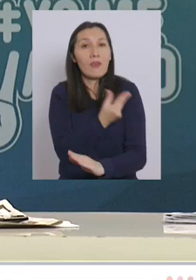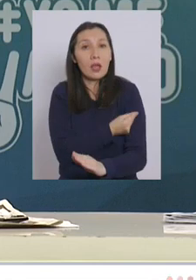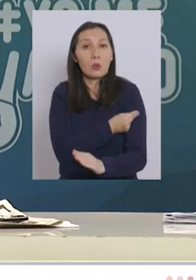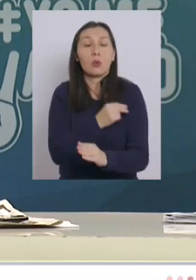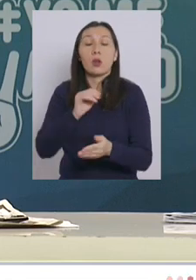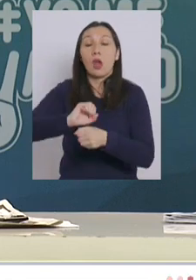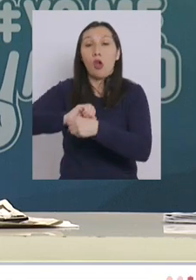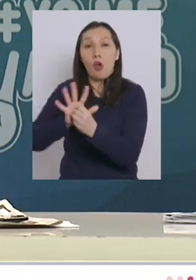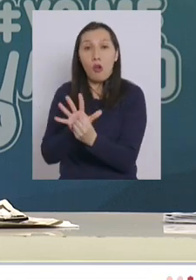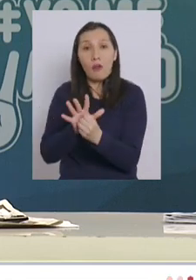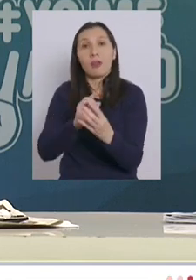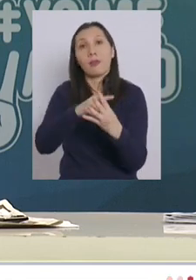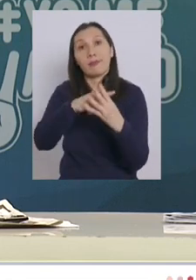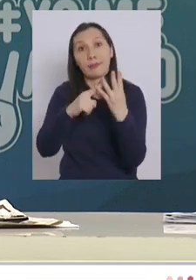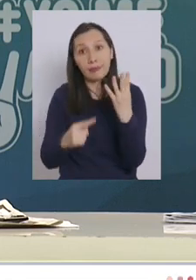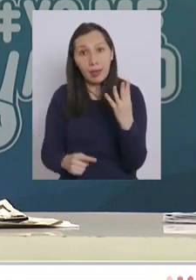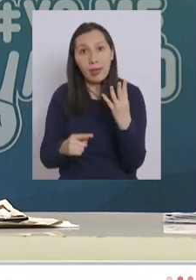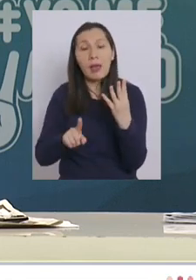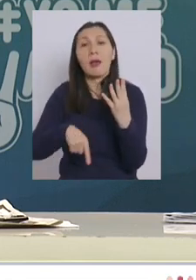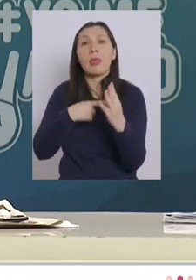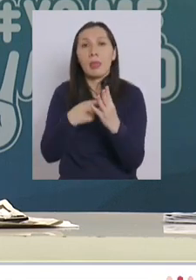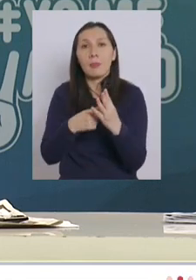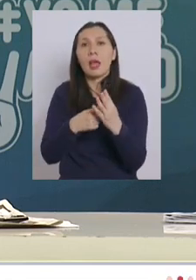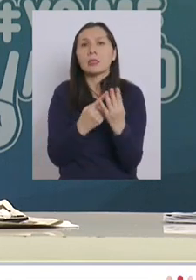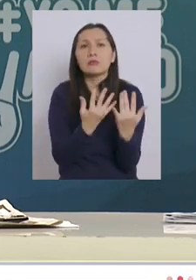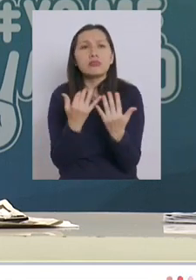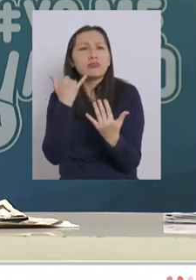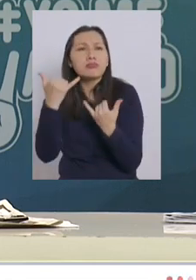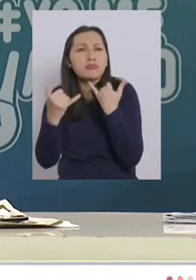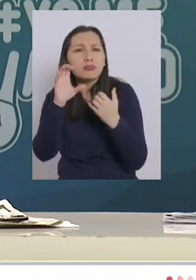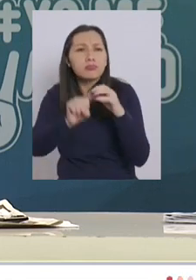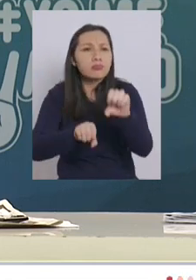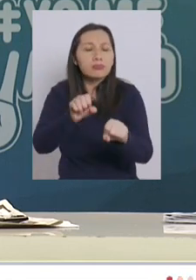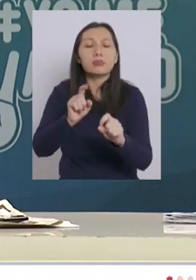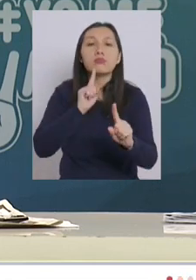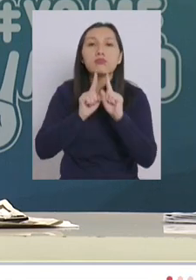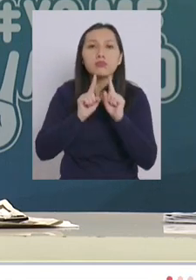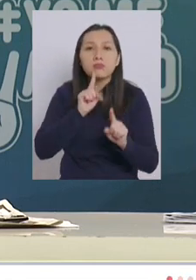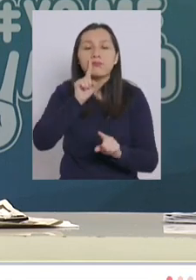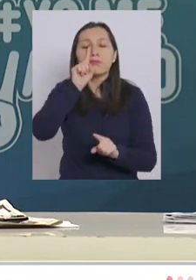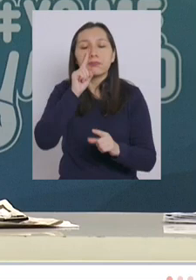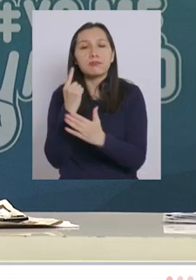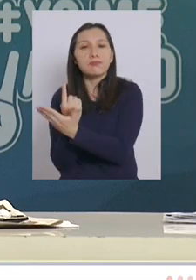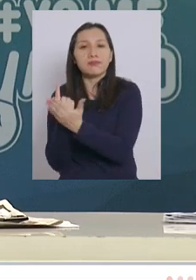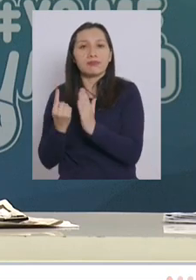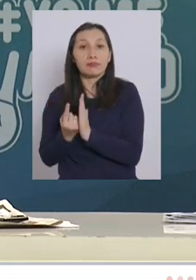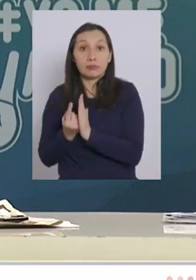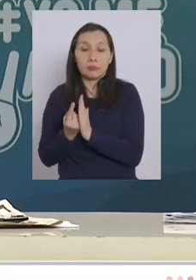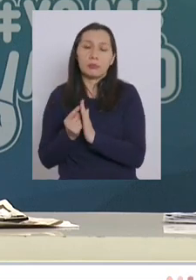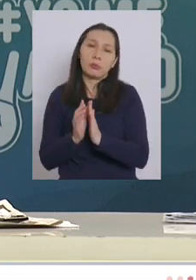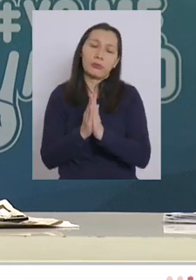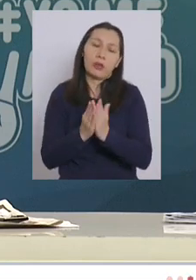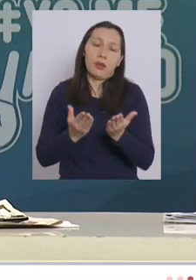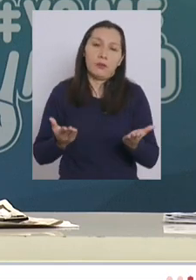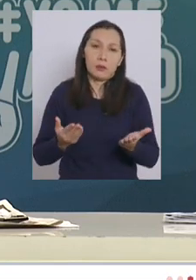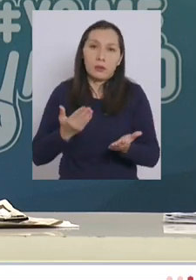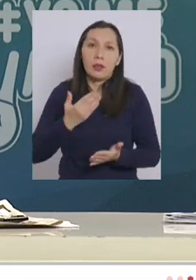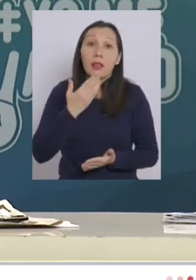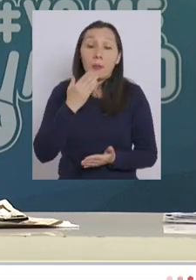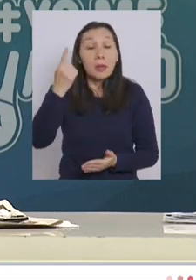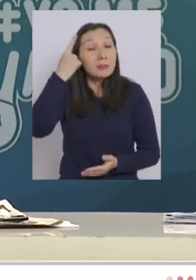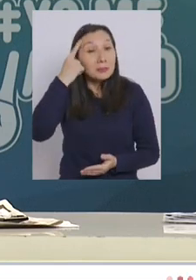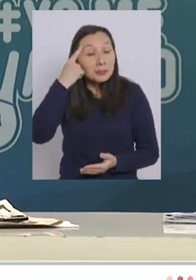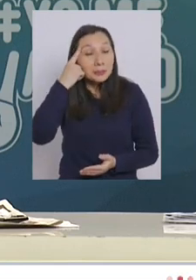lleguen de COVID y además hacer trazabilidad testeo aislamiento o sea por favor también